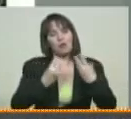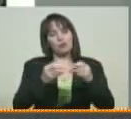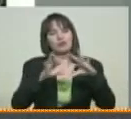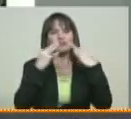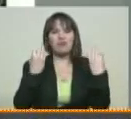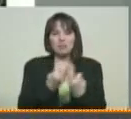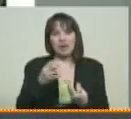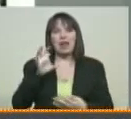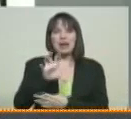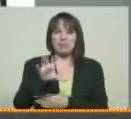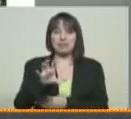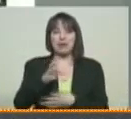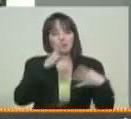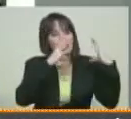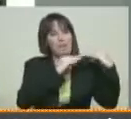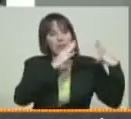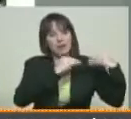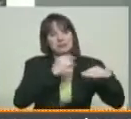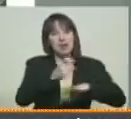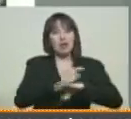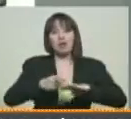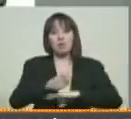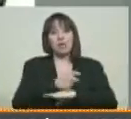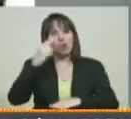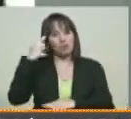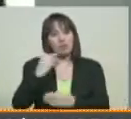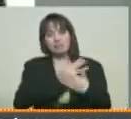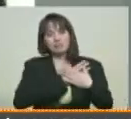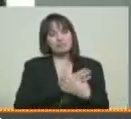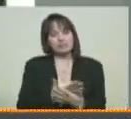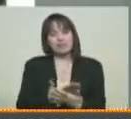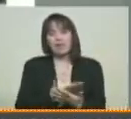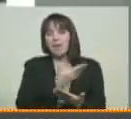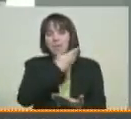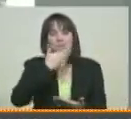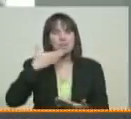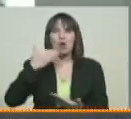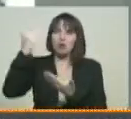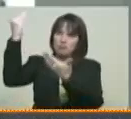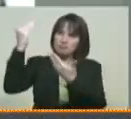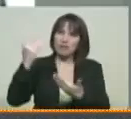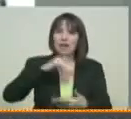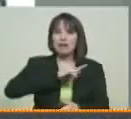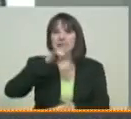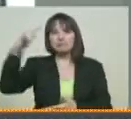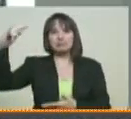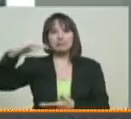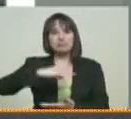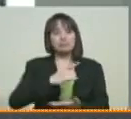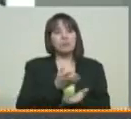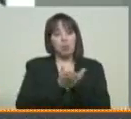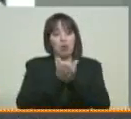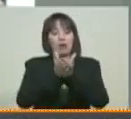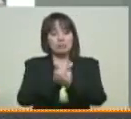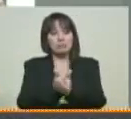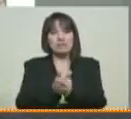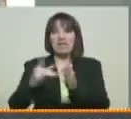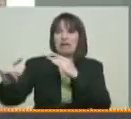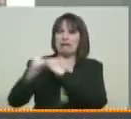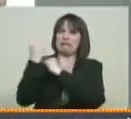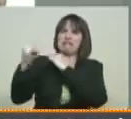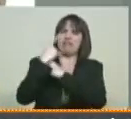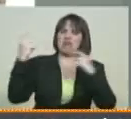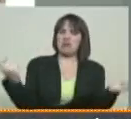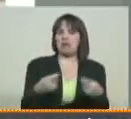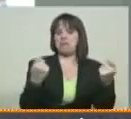y esperanza. El gobierno bolivariano seguirá facilitando el retorno por aire, tierra y mar de los venezolanos engañados con